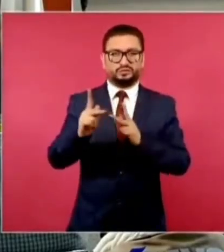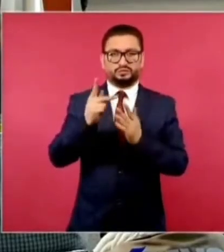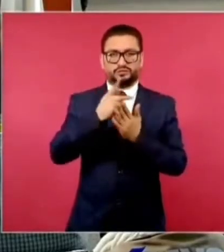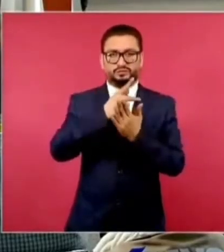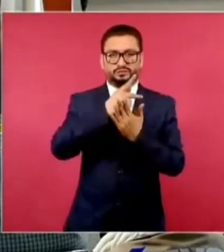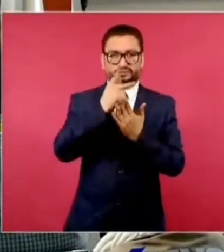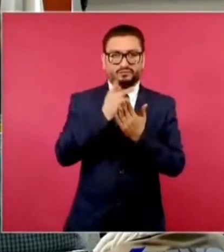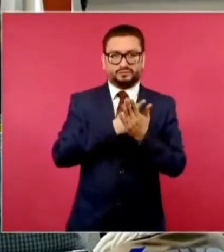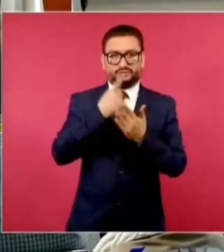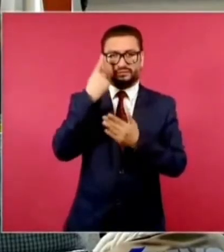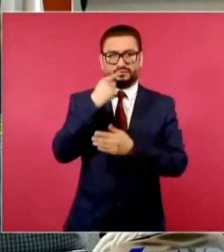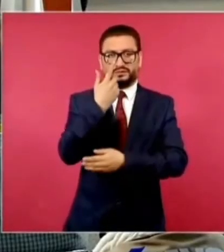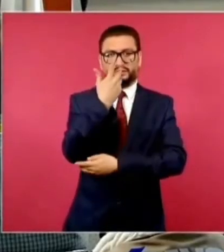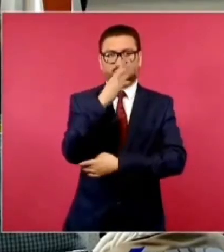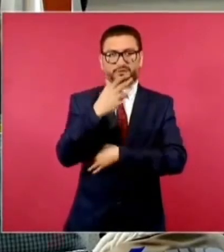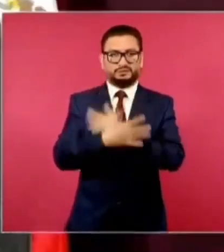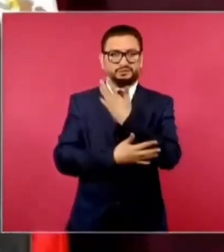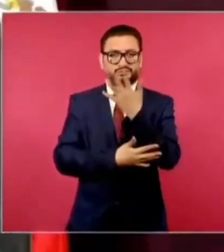la selva.